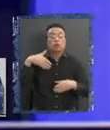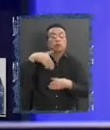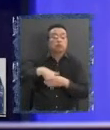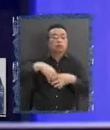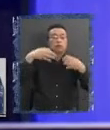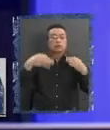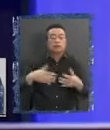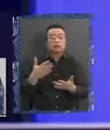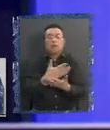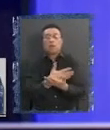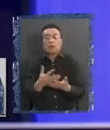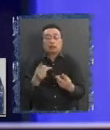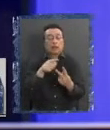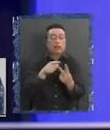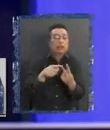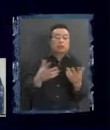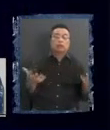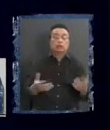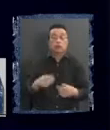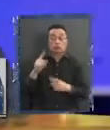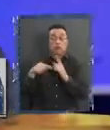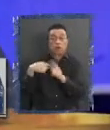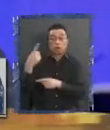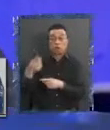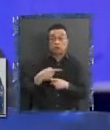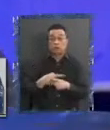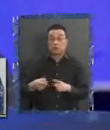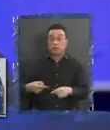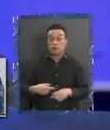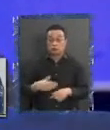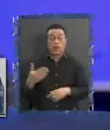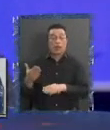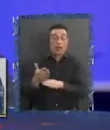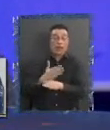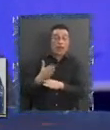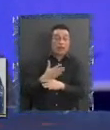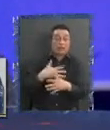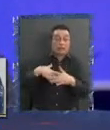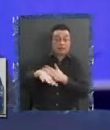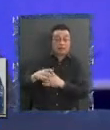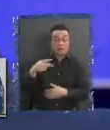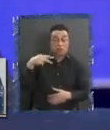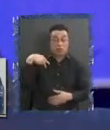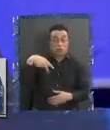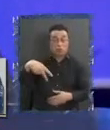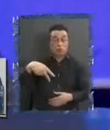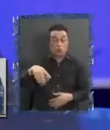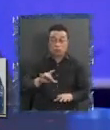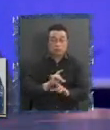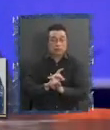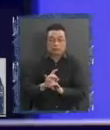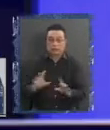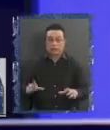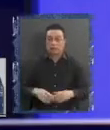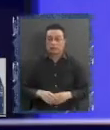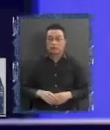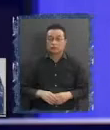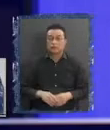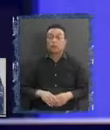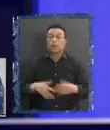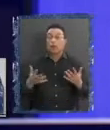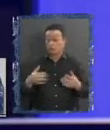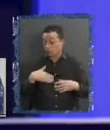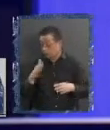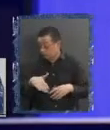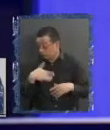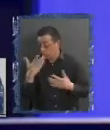qué va a pasar con estas materias? la próxima semana sí, o sea antes del 15 de junio esto va a estar resuelto eso porque luego va